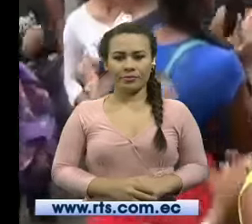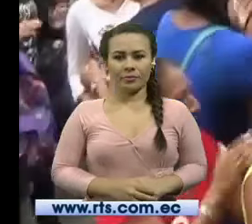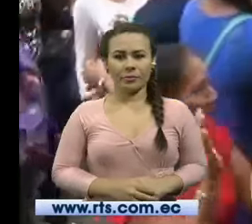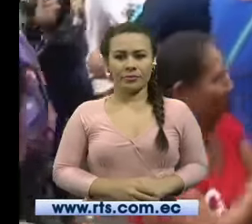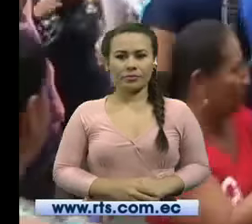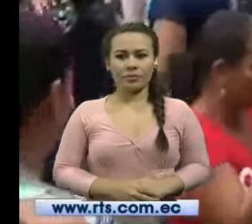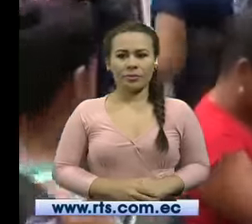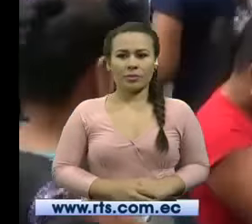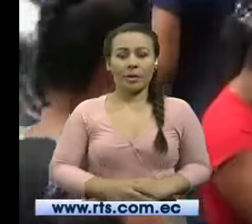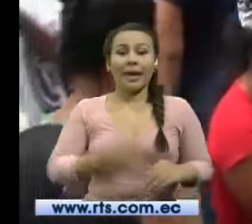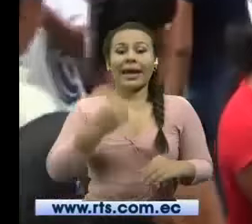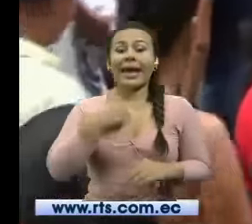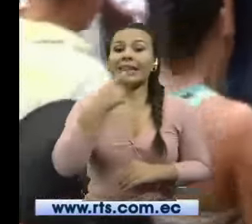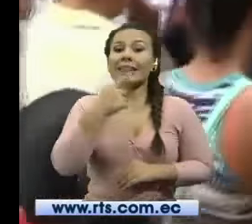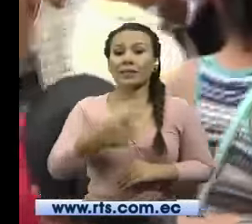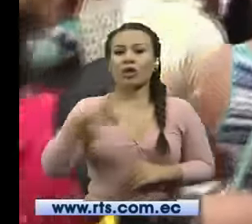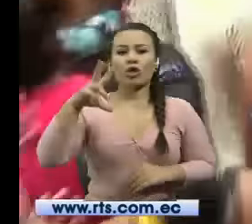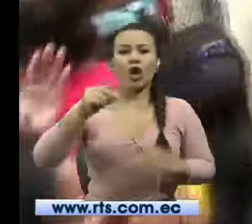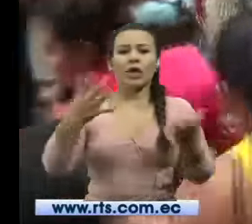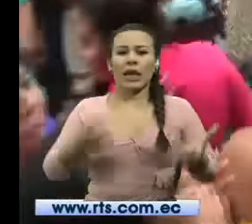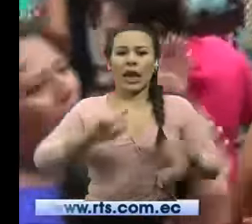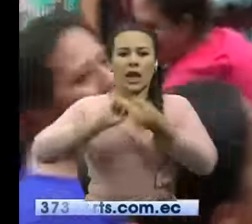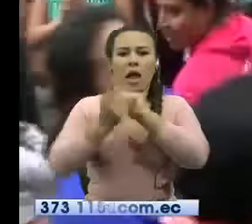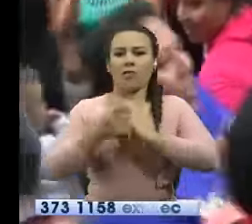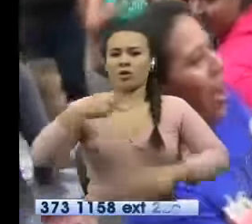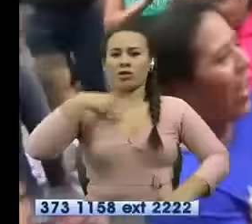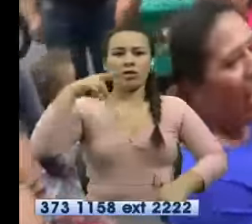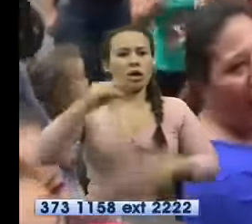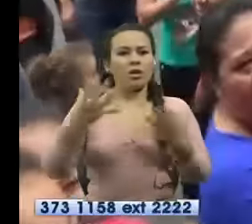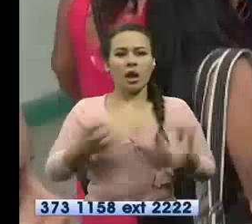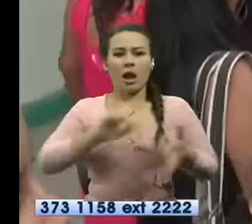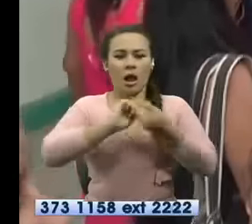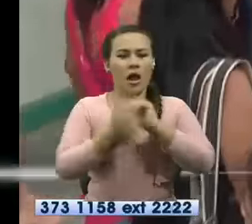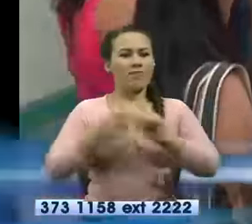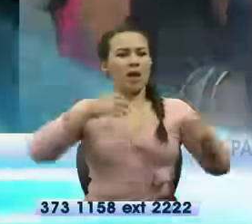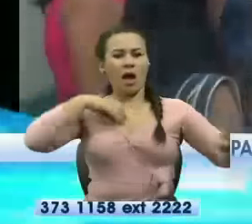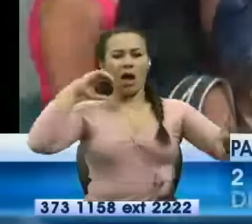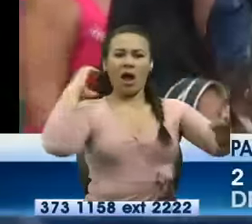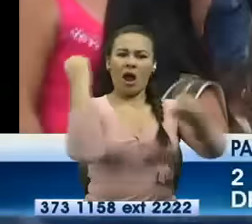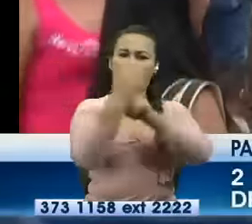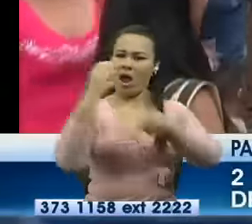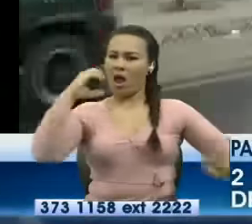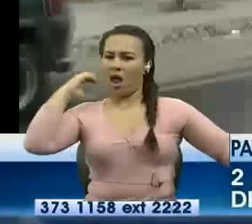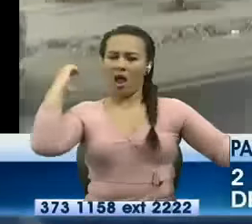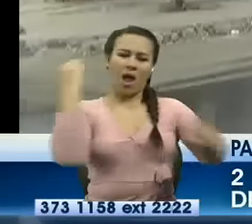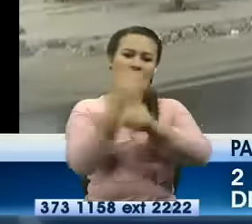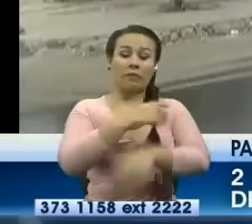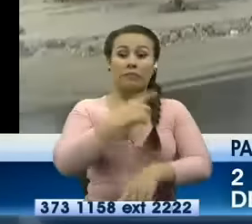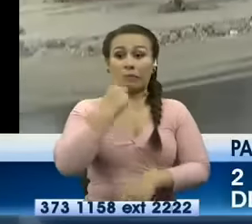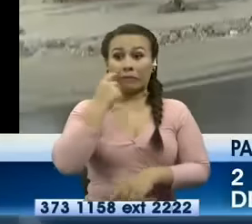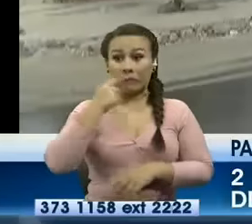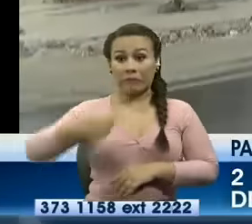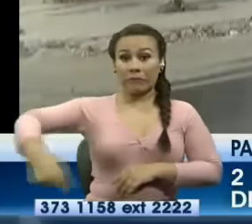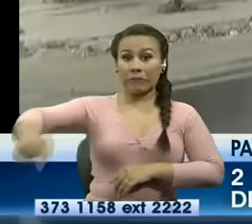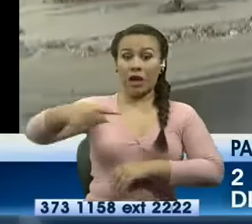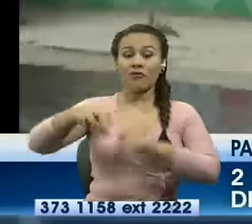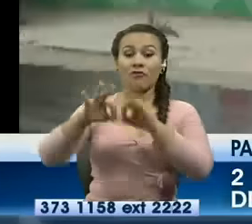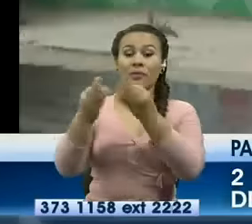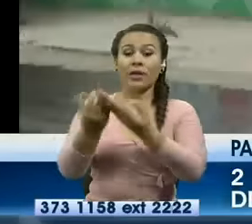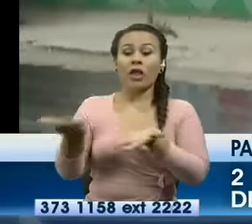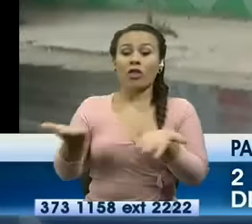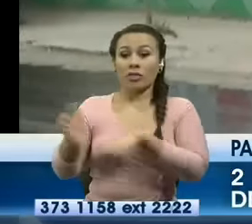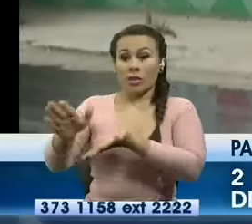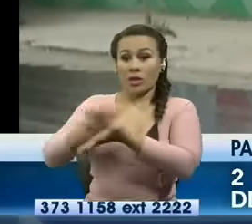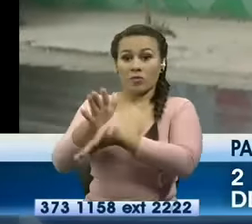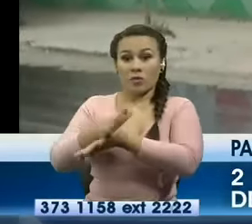no queremos cambio no queremos cambio este fue el reclamo de decenas de padres de familia de la escuela Pedro Atanasio Valda del